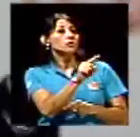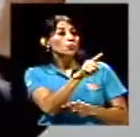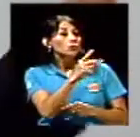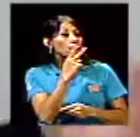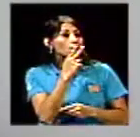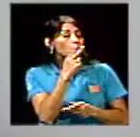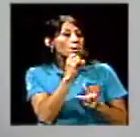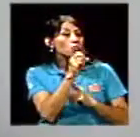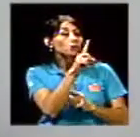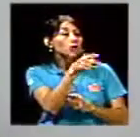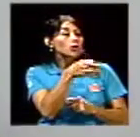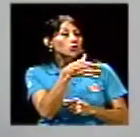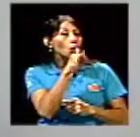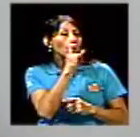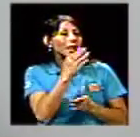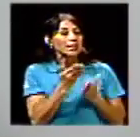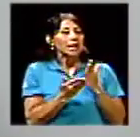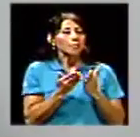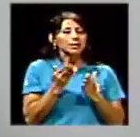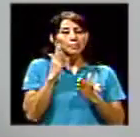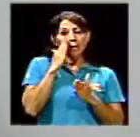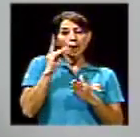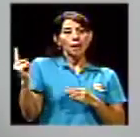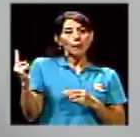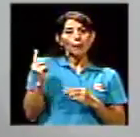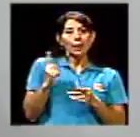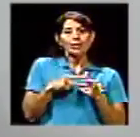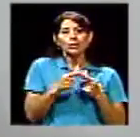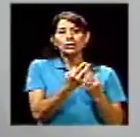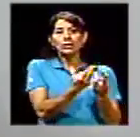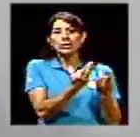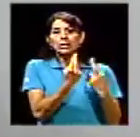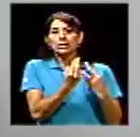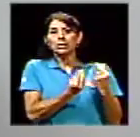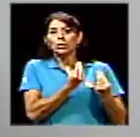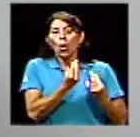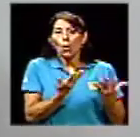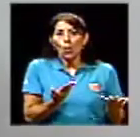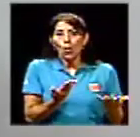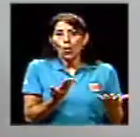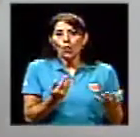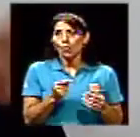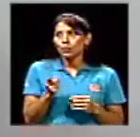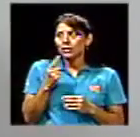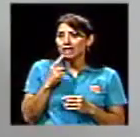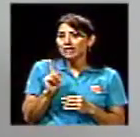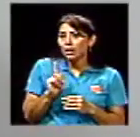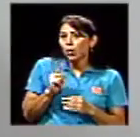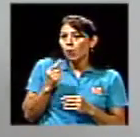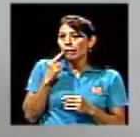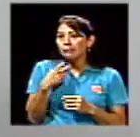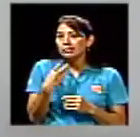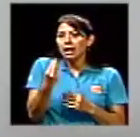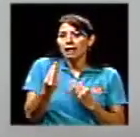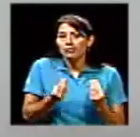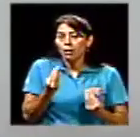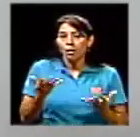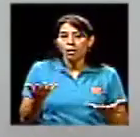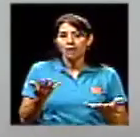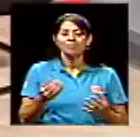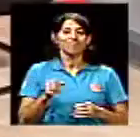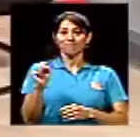ese tipo de cosas es complicado, ¿ah? ¿Y cómo le dice usted, mire, no, usted qué, sálgase o...? Sí, sí, puede haber pasado,